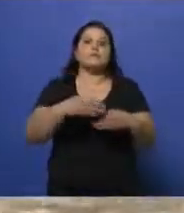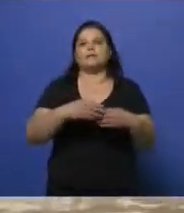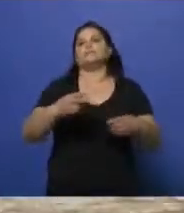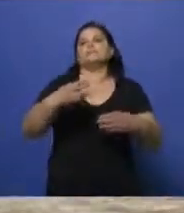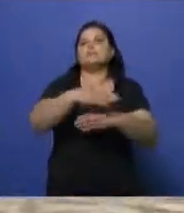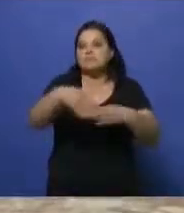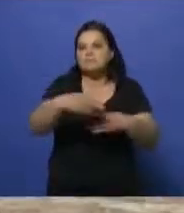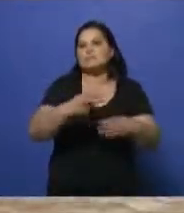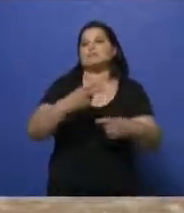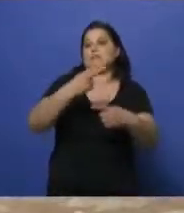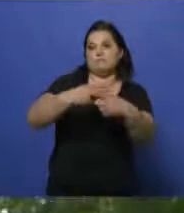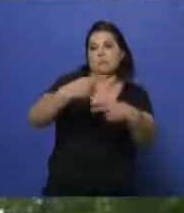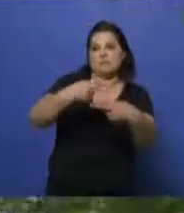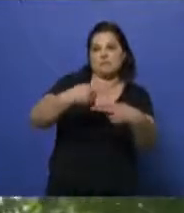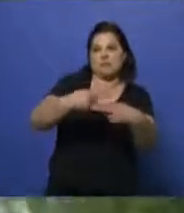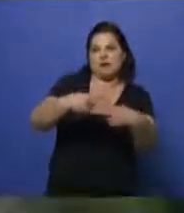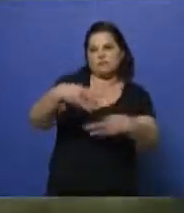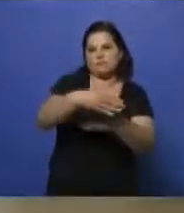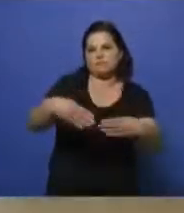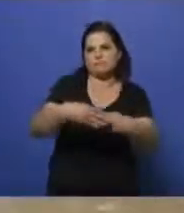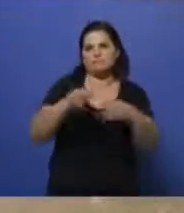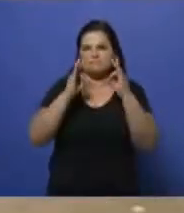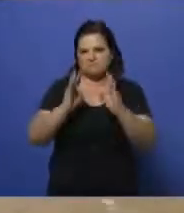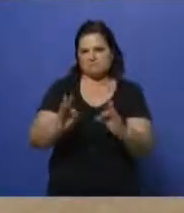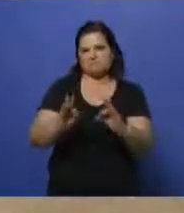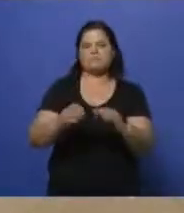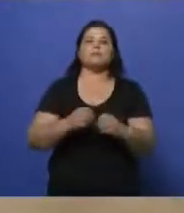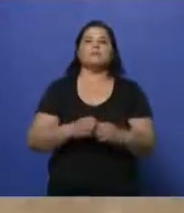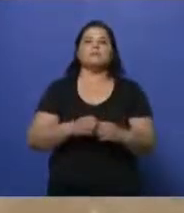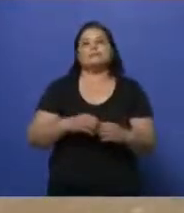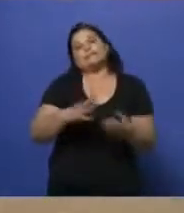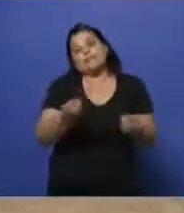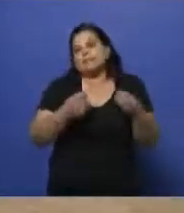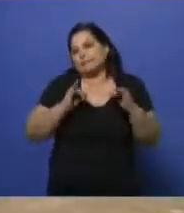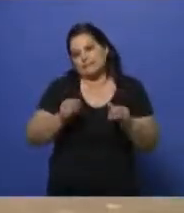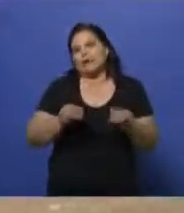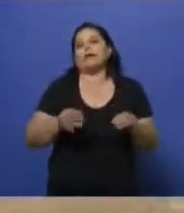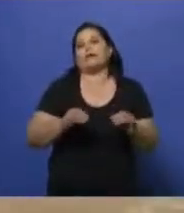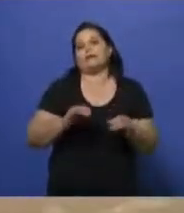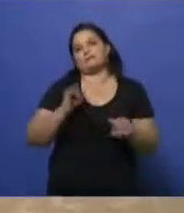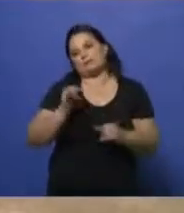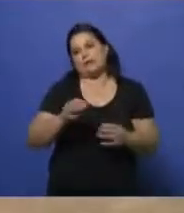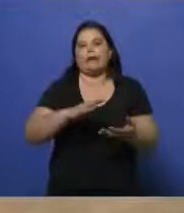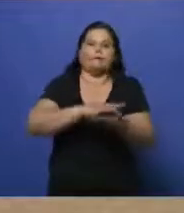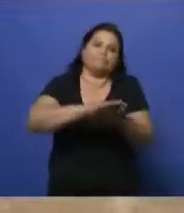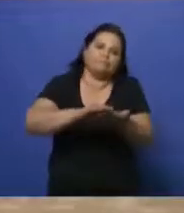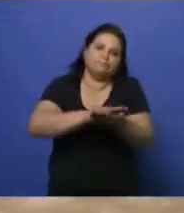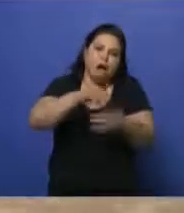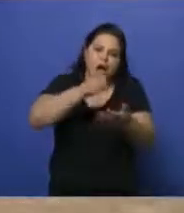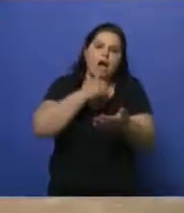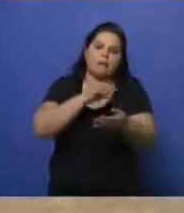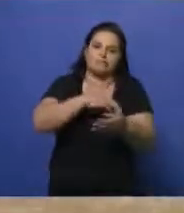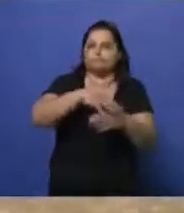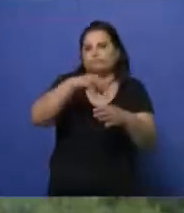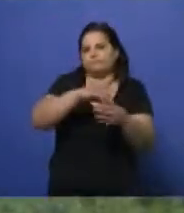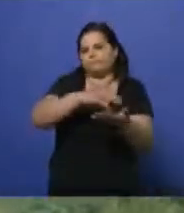ya está totalmente vacía esa calle de agua. Bueno, sí queda todo el barro, queda toda la sociedad que deja la inundación, y ya